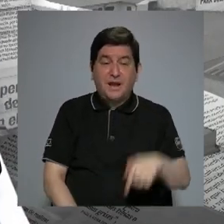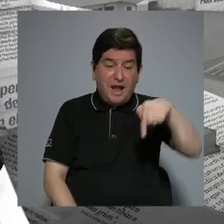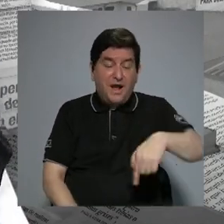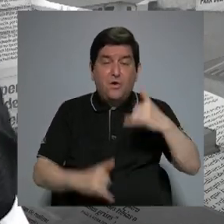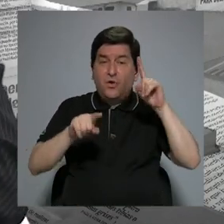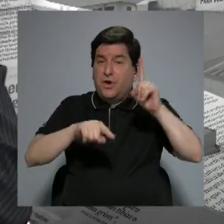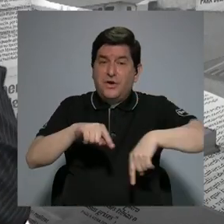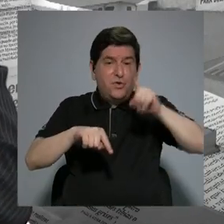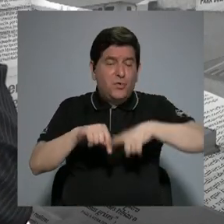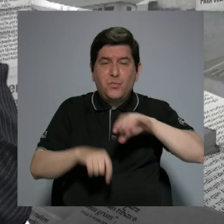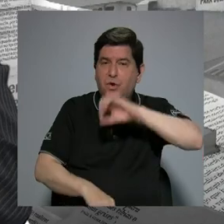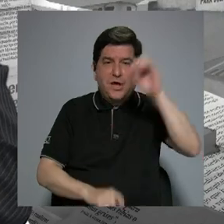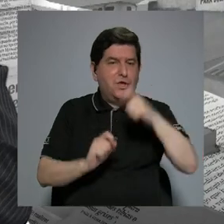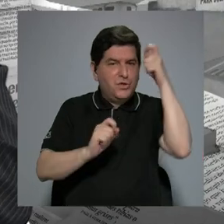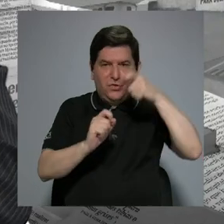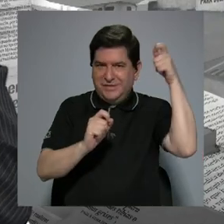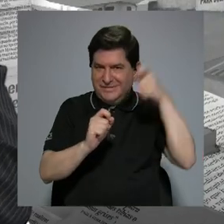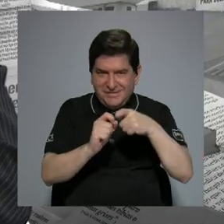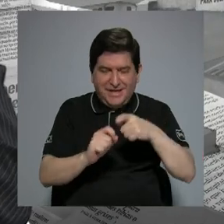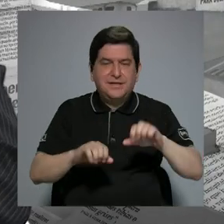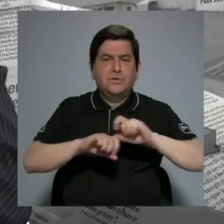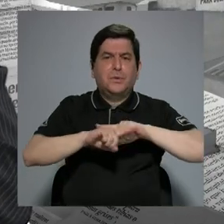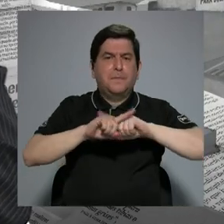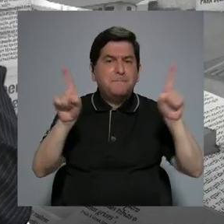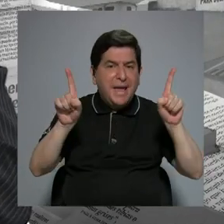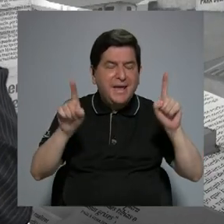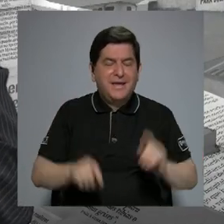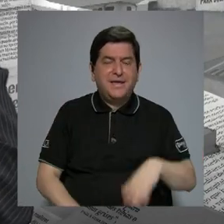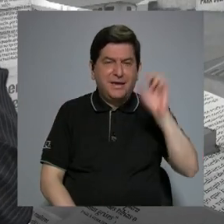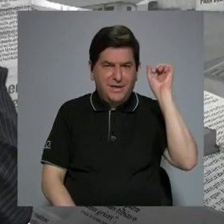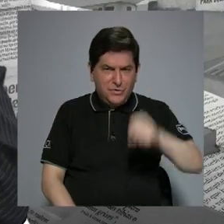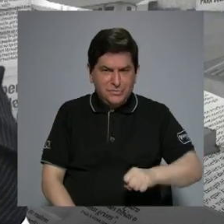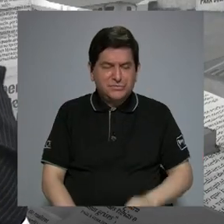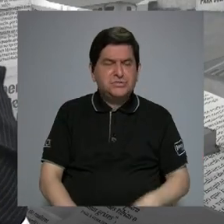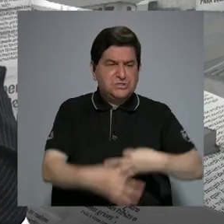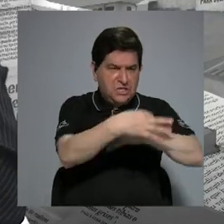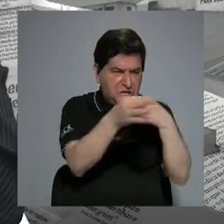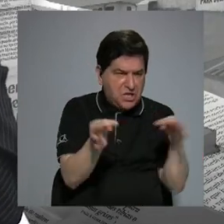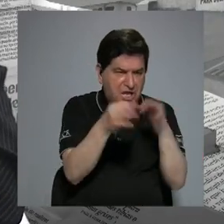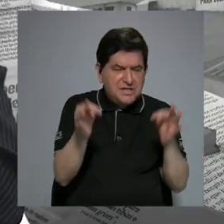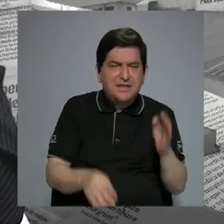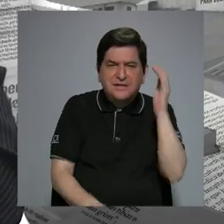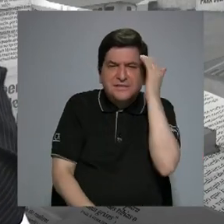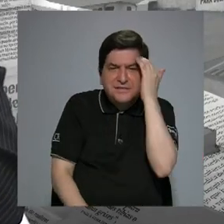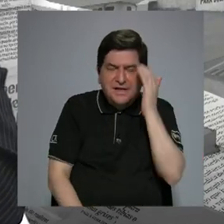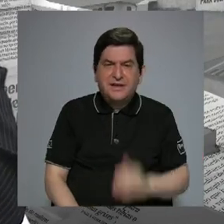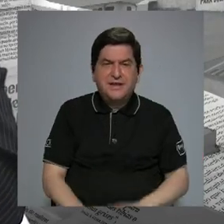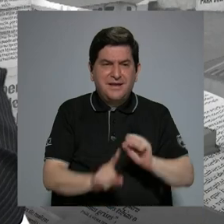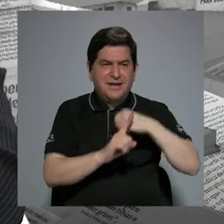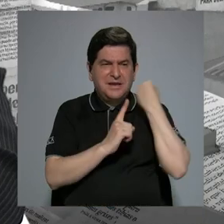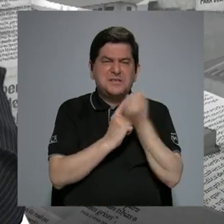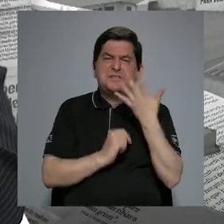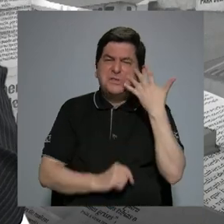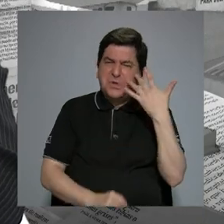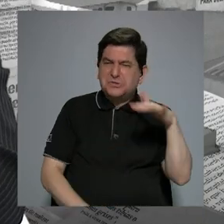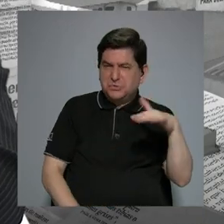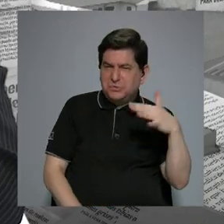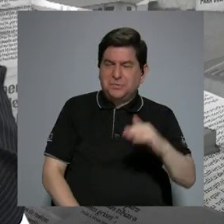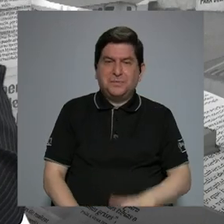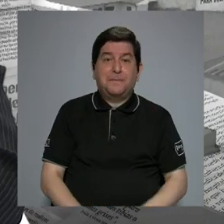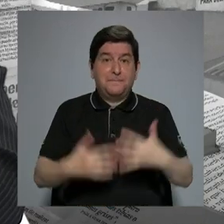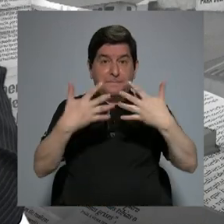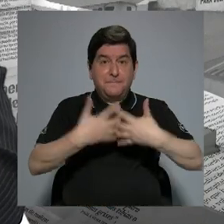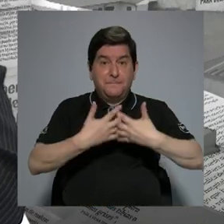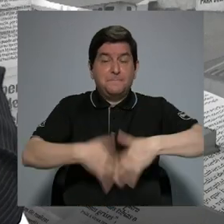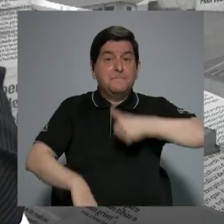puedo dar un porcentaje exacto pero sí hemos podido capturar de los talleres que se han hecho que estamos en una condición muy similar. Hay